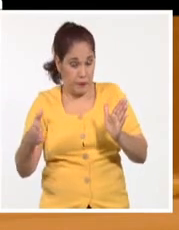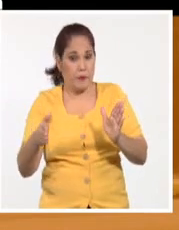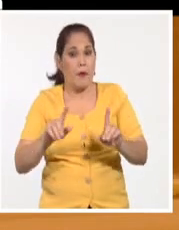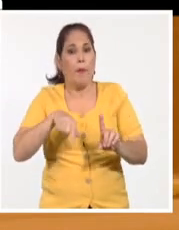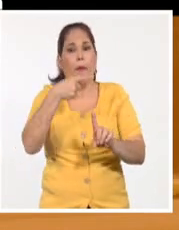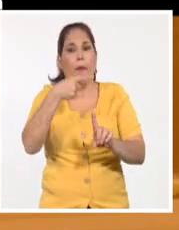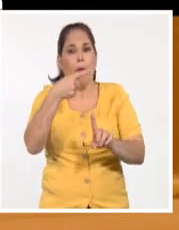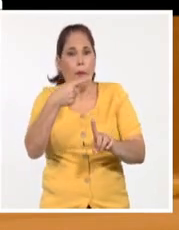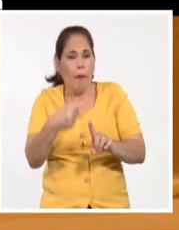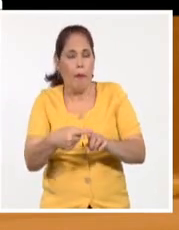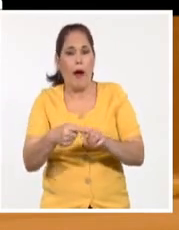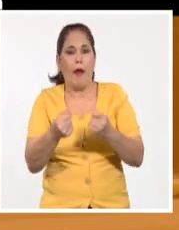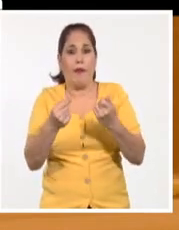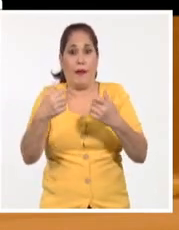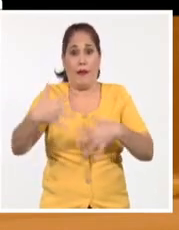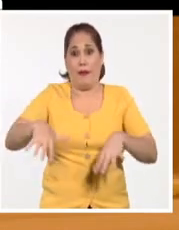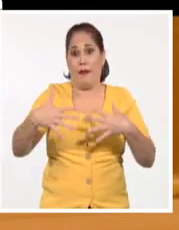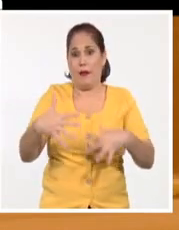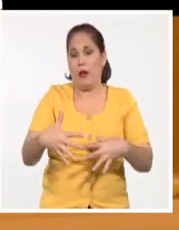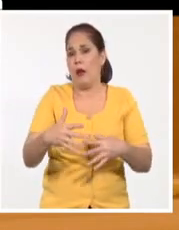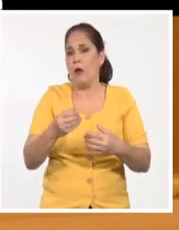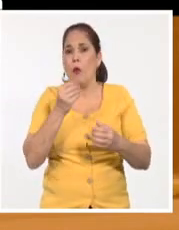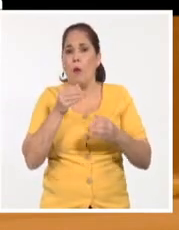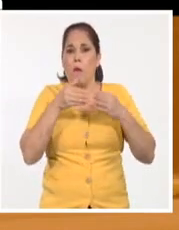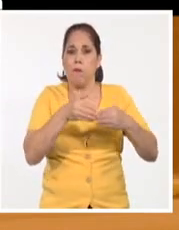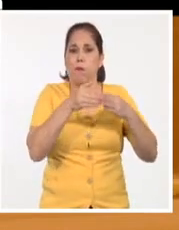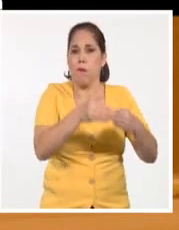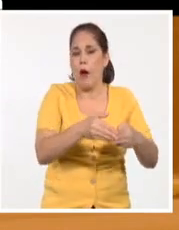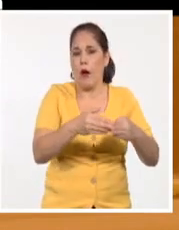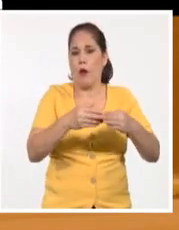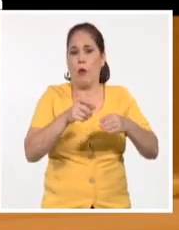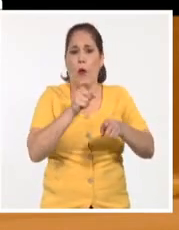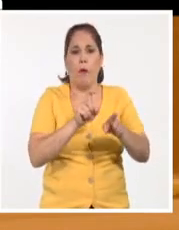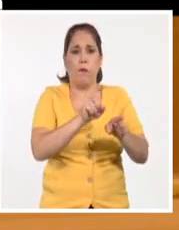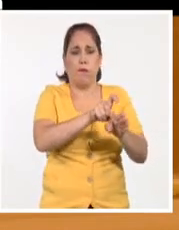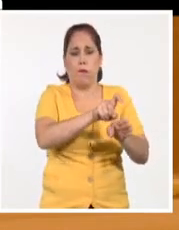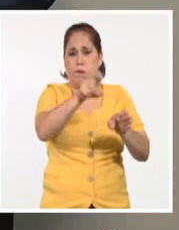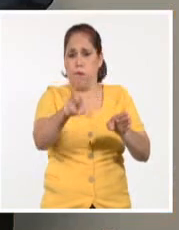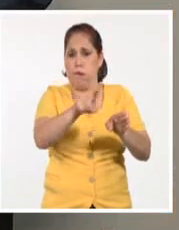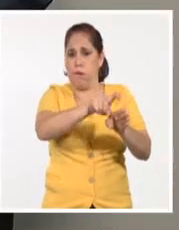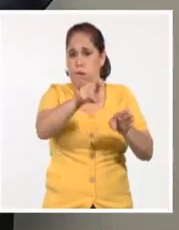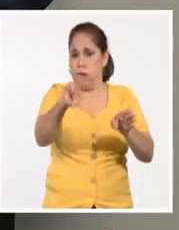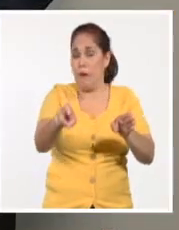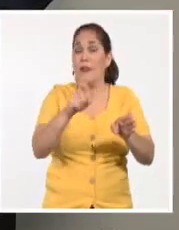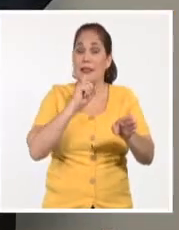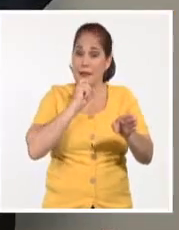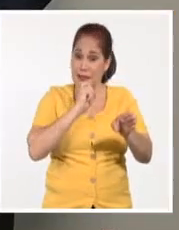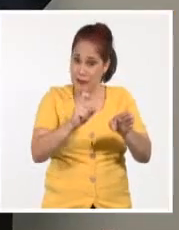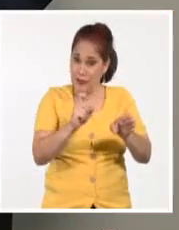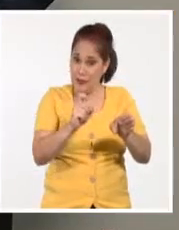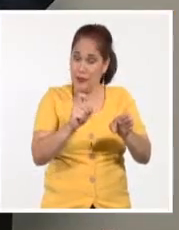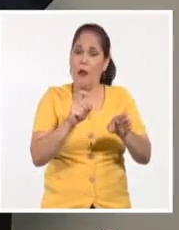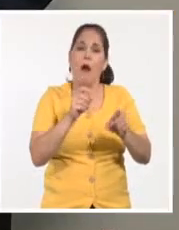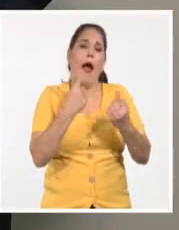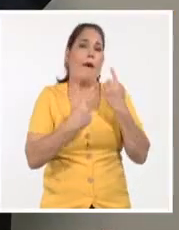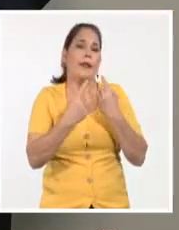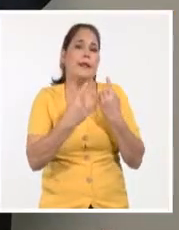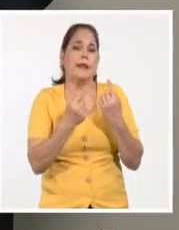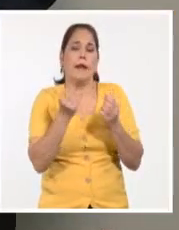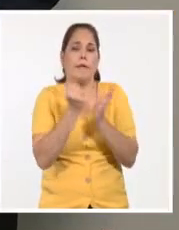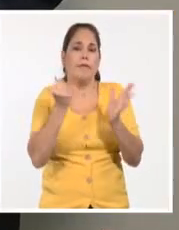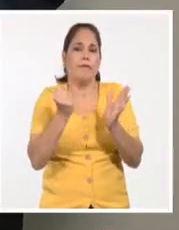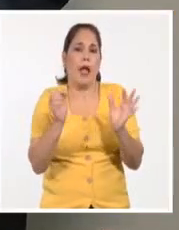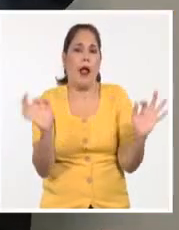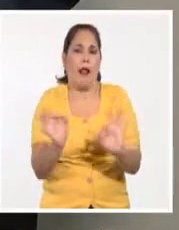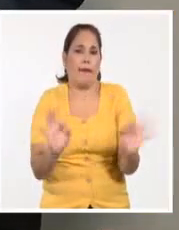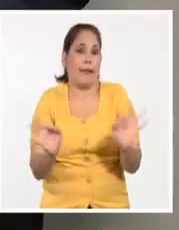suma también el alza del costo de los fletes, que se ha multiplicado en algunos casos por dos y hasta por tres y no se cuenta con la garantía